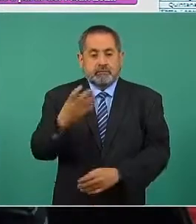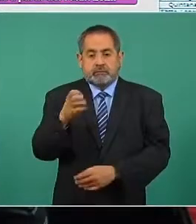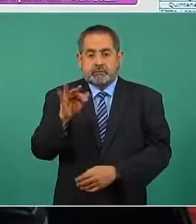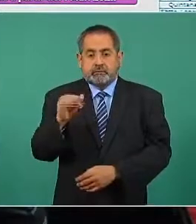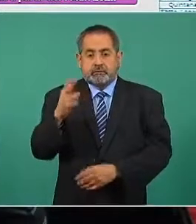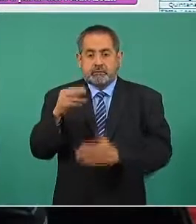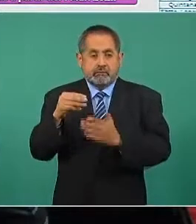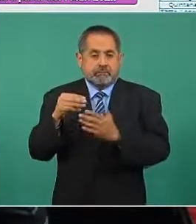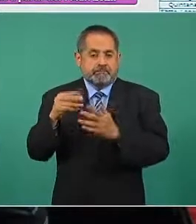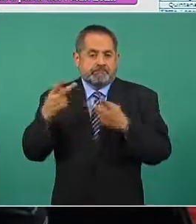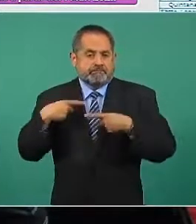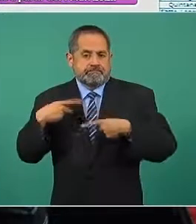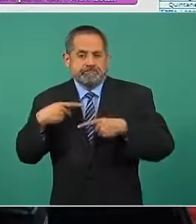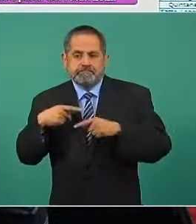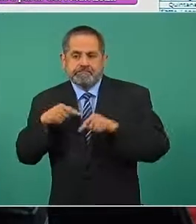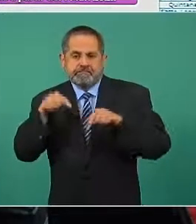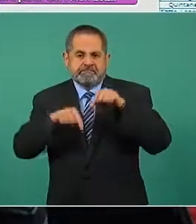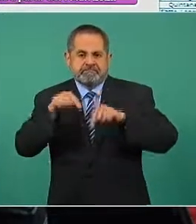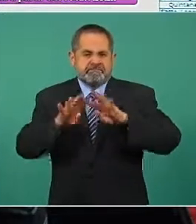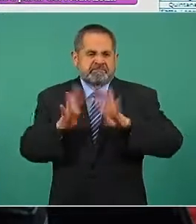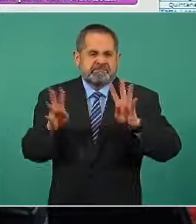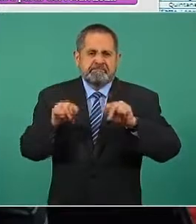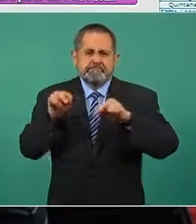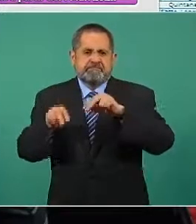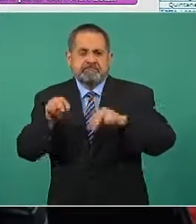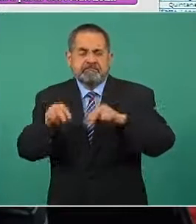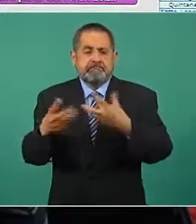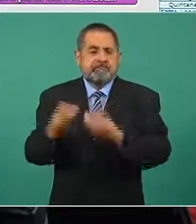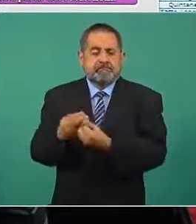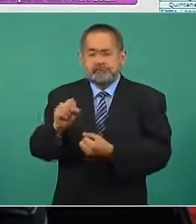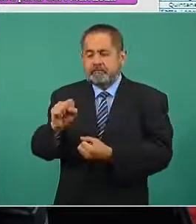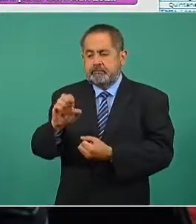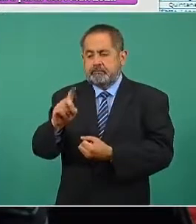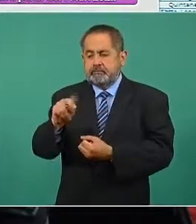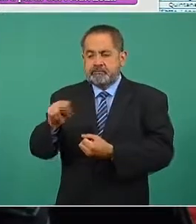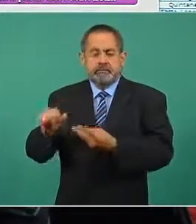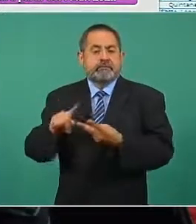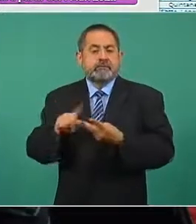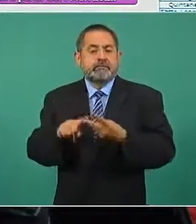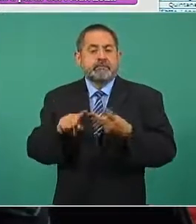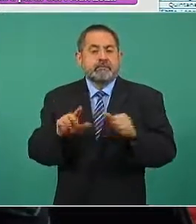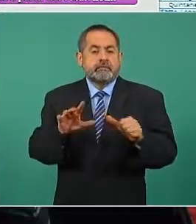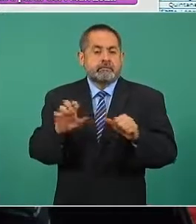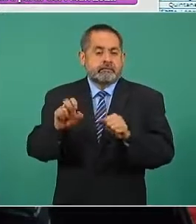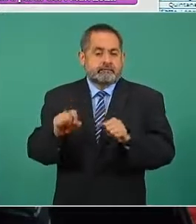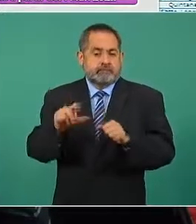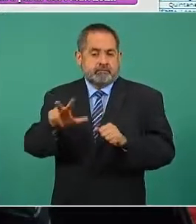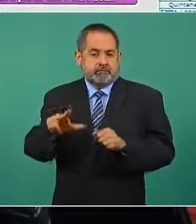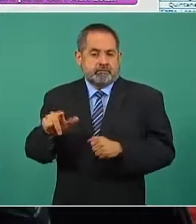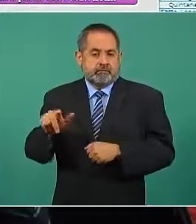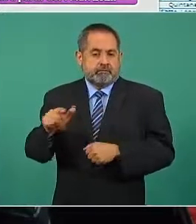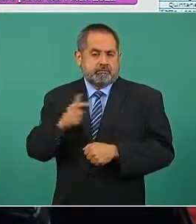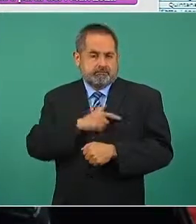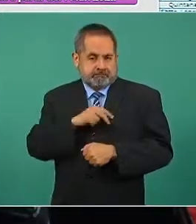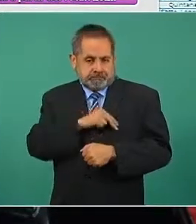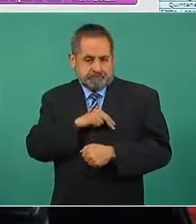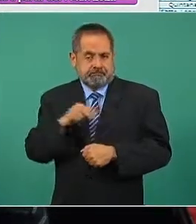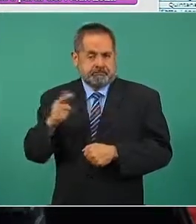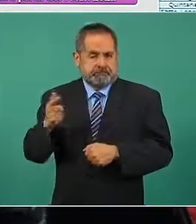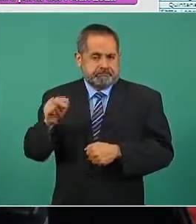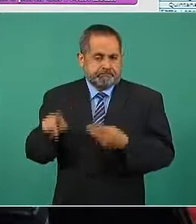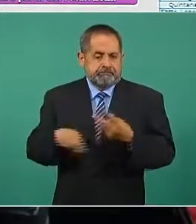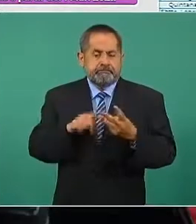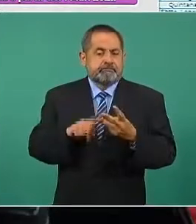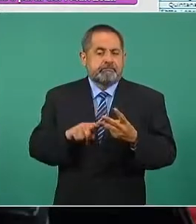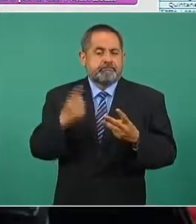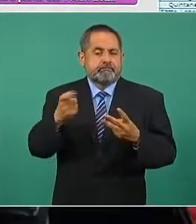ellos 204 son de Sedena 628 son de la guardia nacional y 110